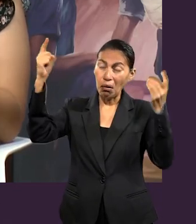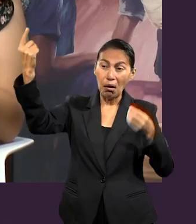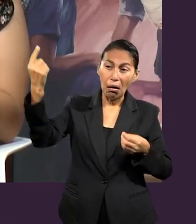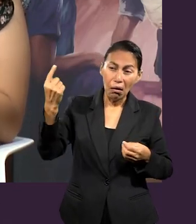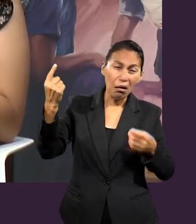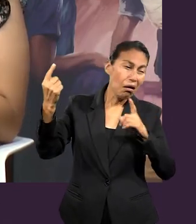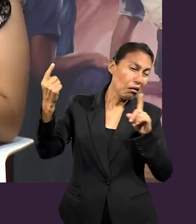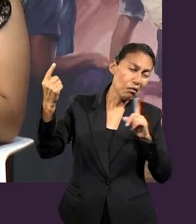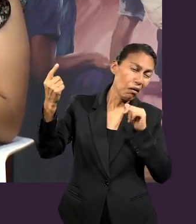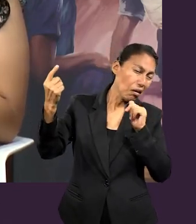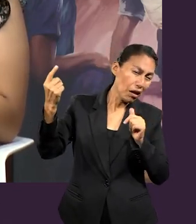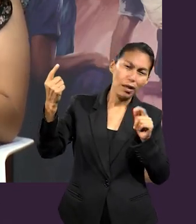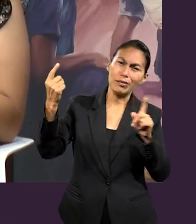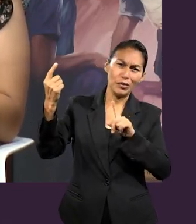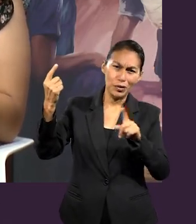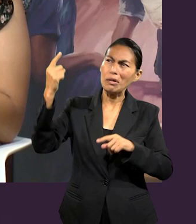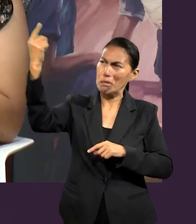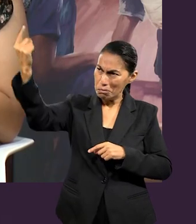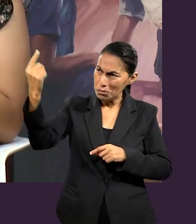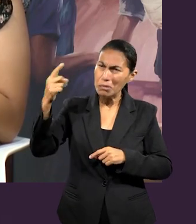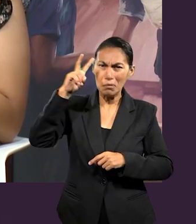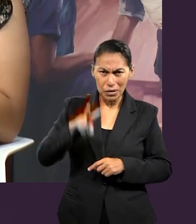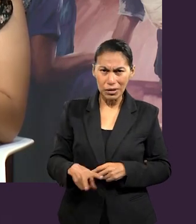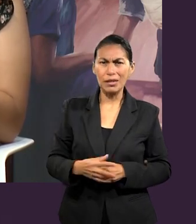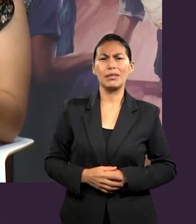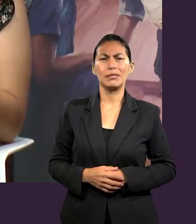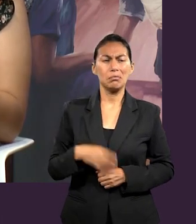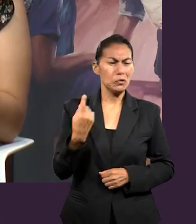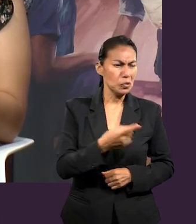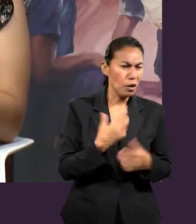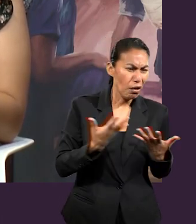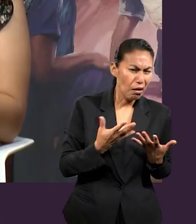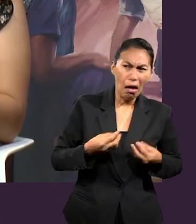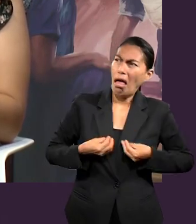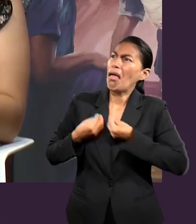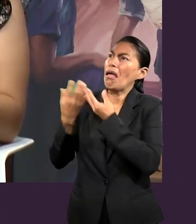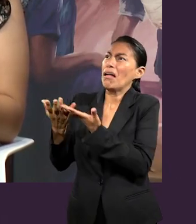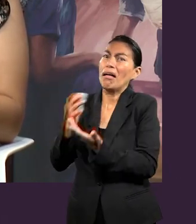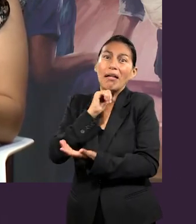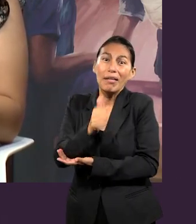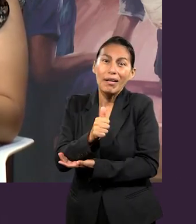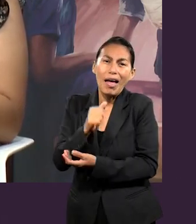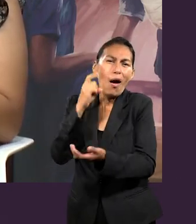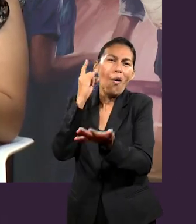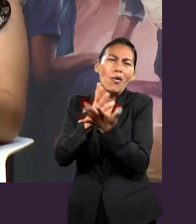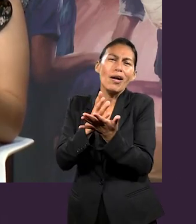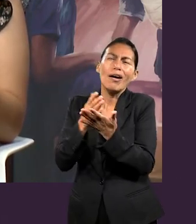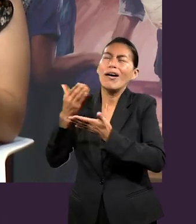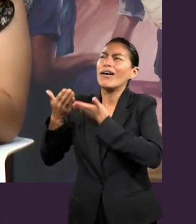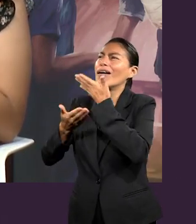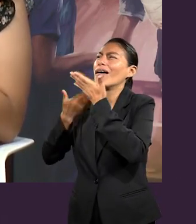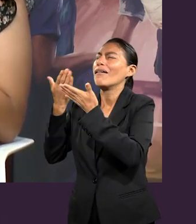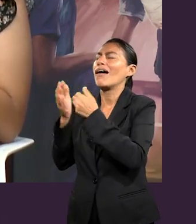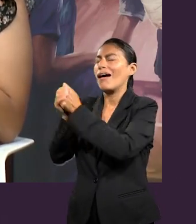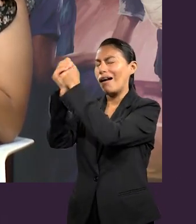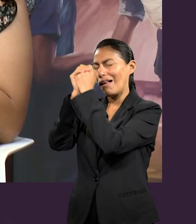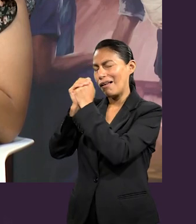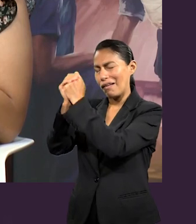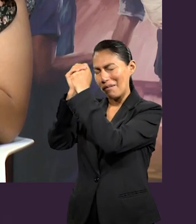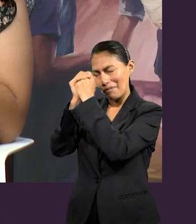nosotros, ¿qué tenemos que dar a cambio? Pues nada realmente, nada más una vida de servicio y alabanza a Dios. lo único, ¿verdad?